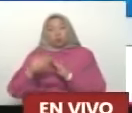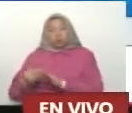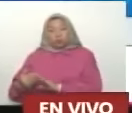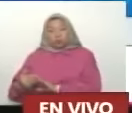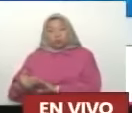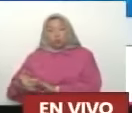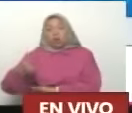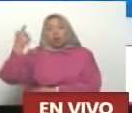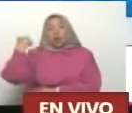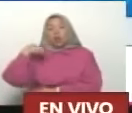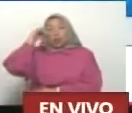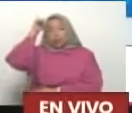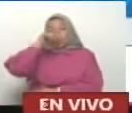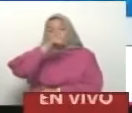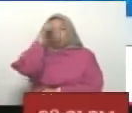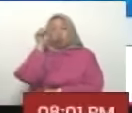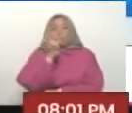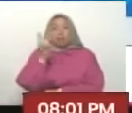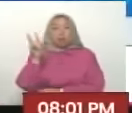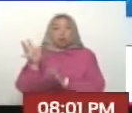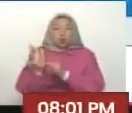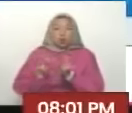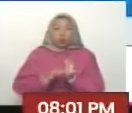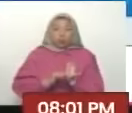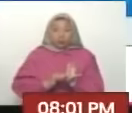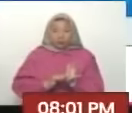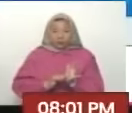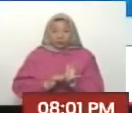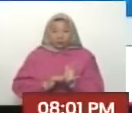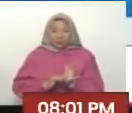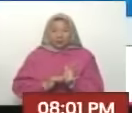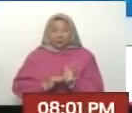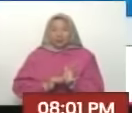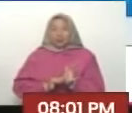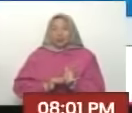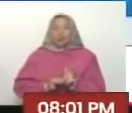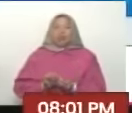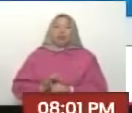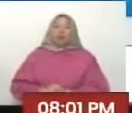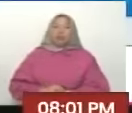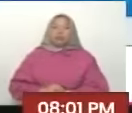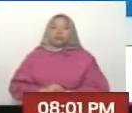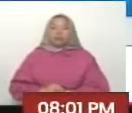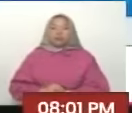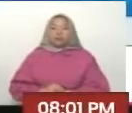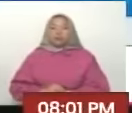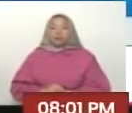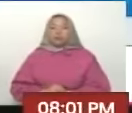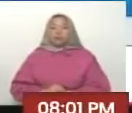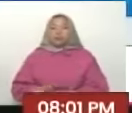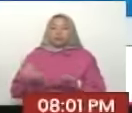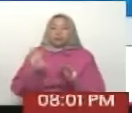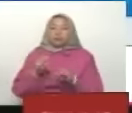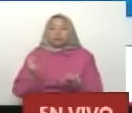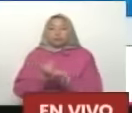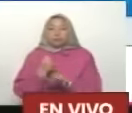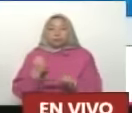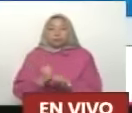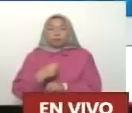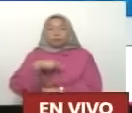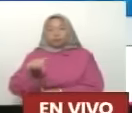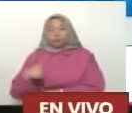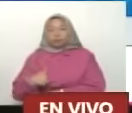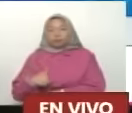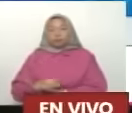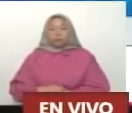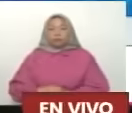hizo Ayer domingo 21 de abril Así que ustedes Nadie les contó Nada Ustedes vieron Ustedes